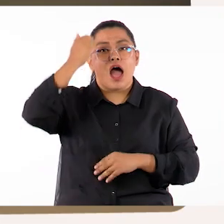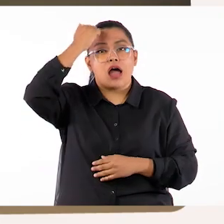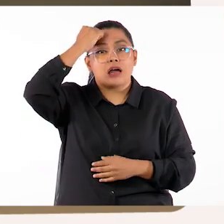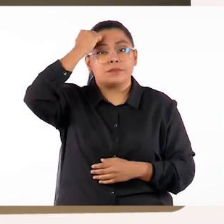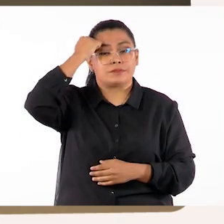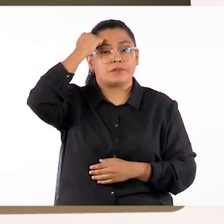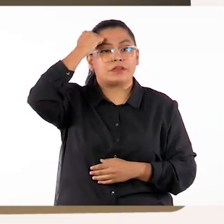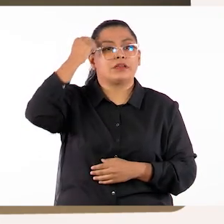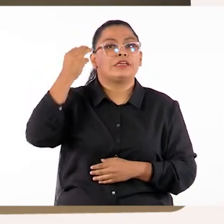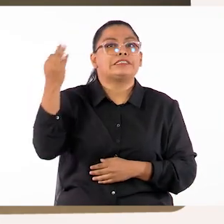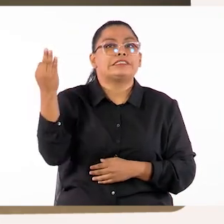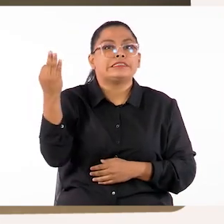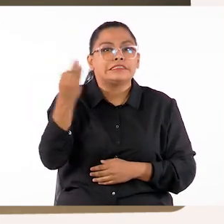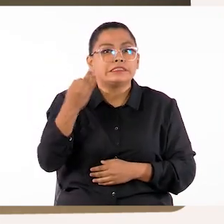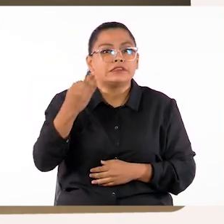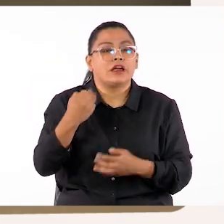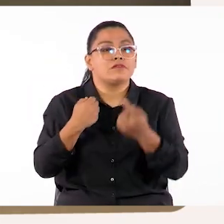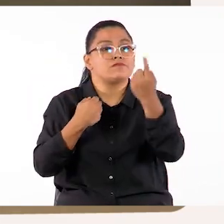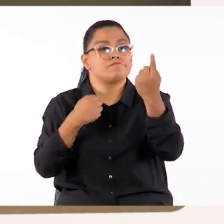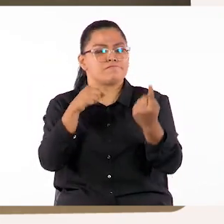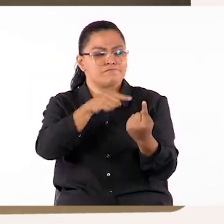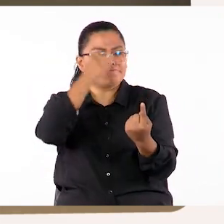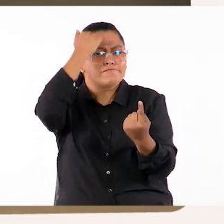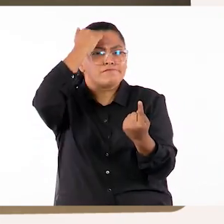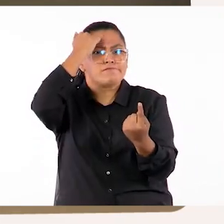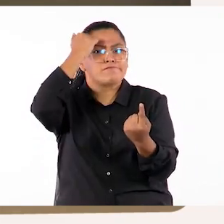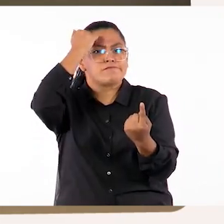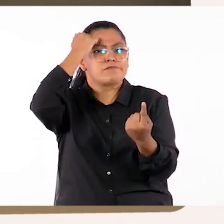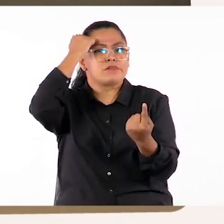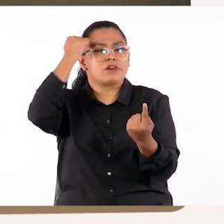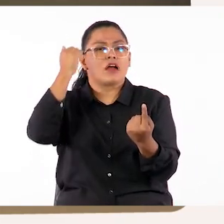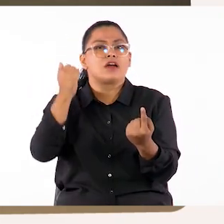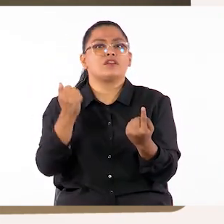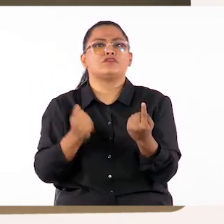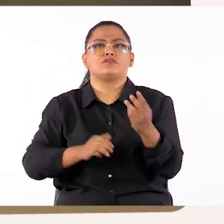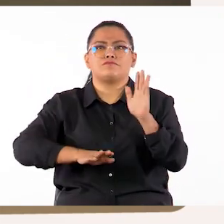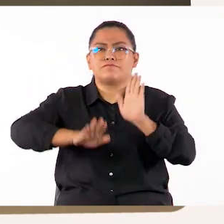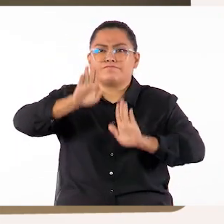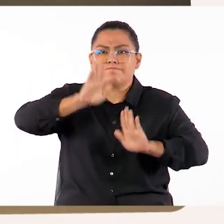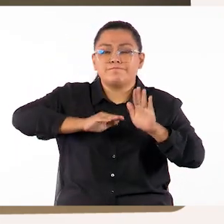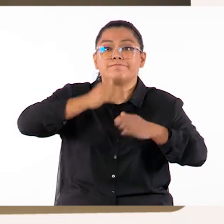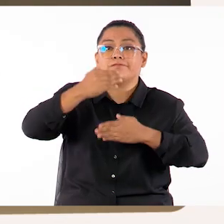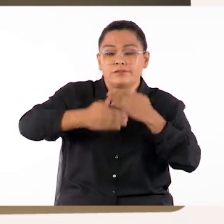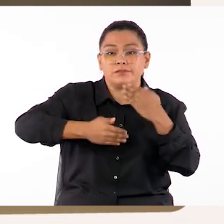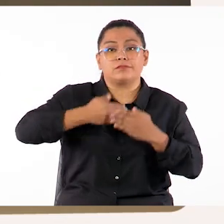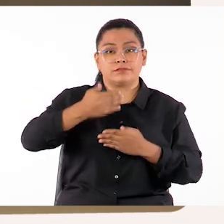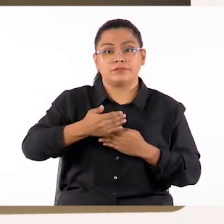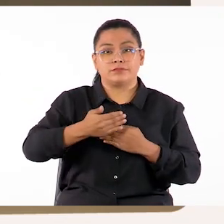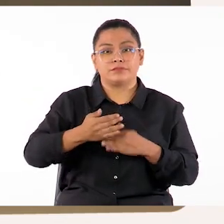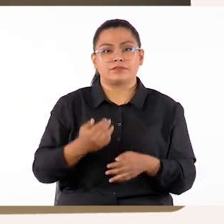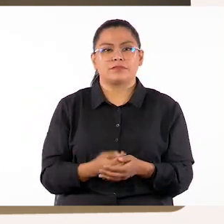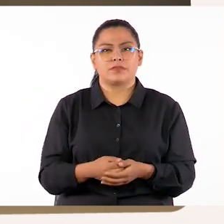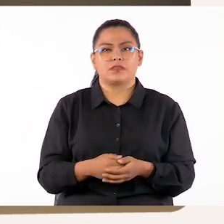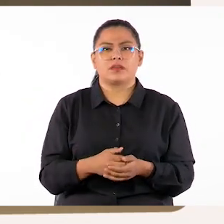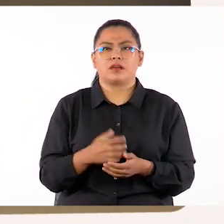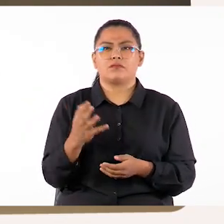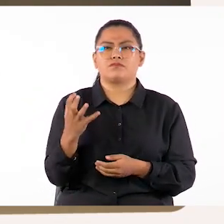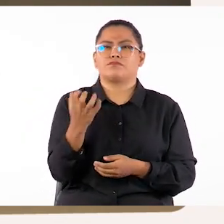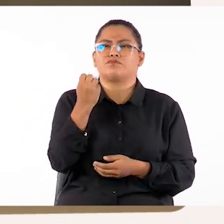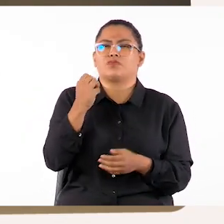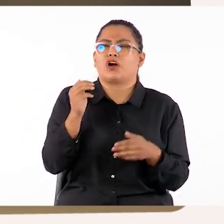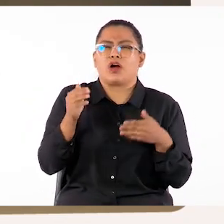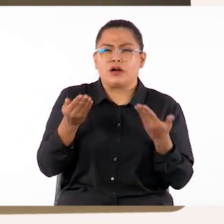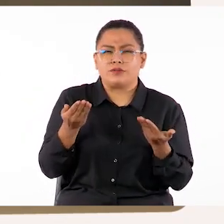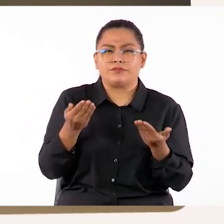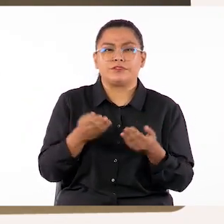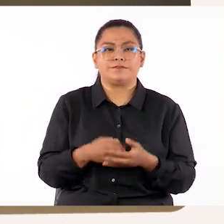necesario que la persona que quiere aprender se involucre como parte activa del proceso. ¿Cómo logramos que esto suceda?